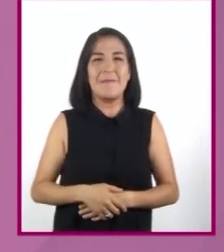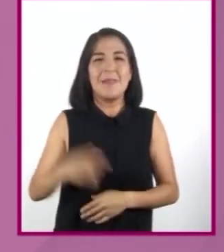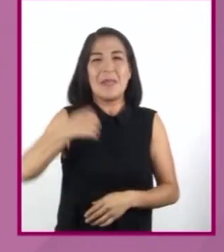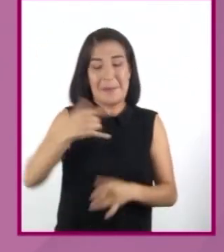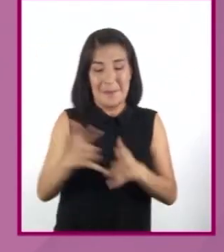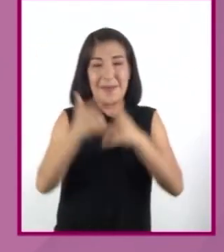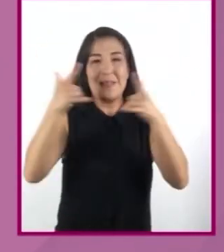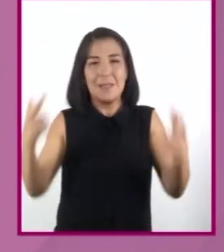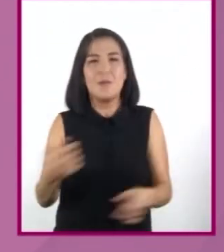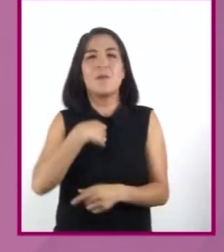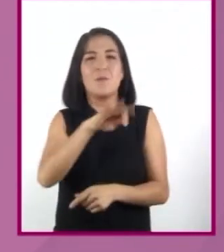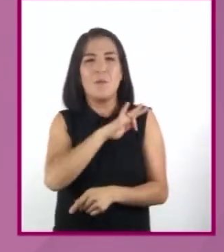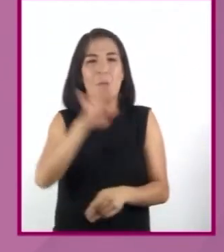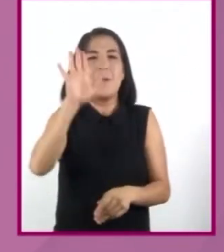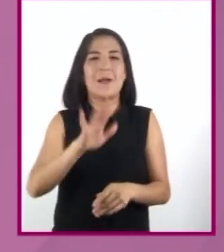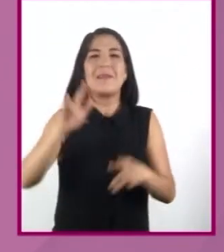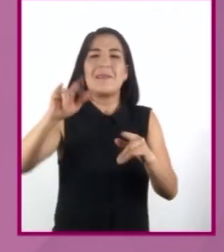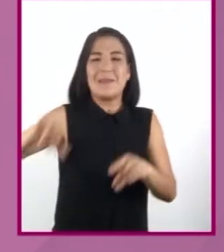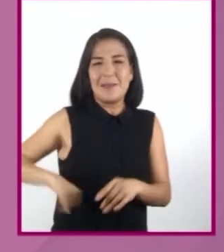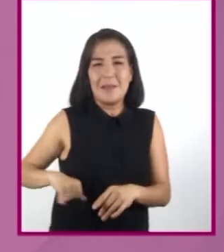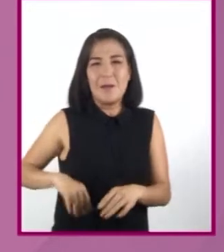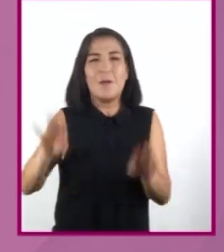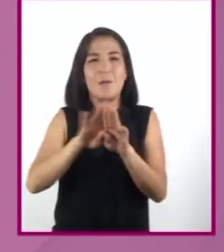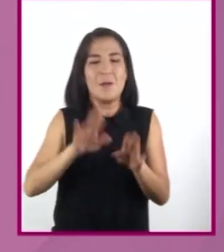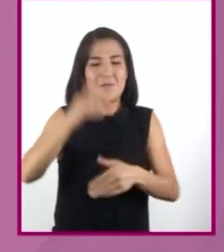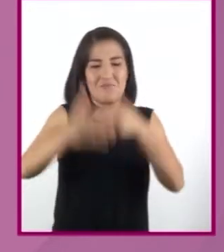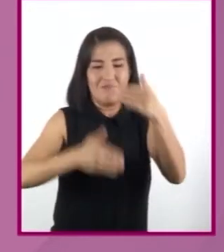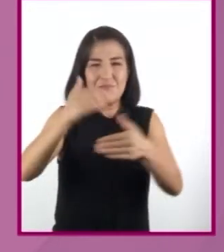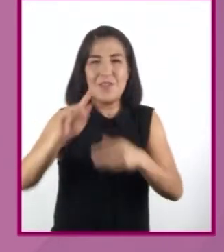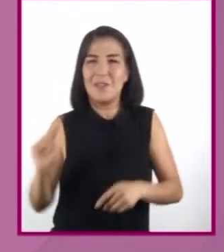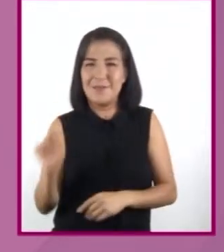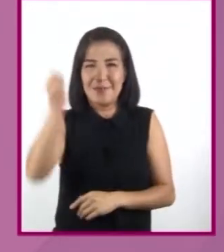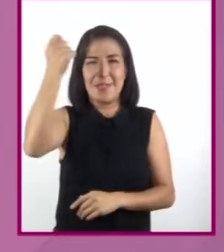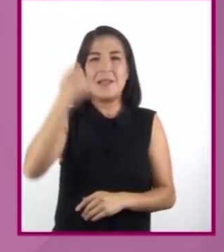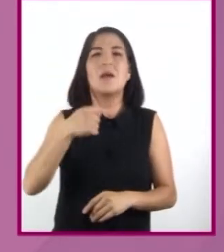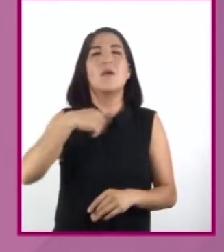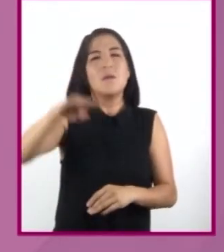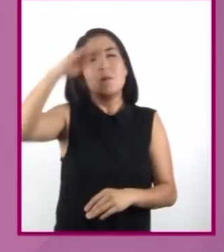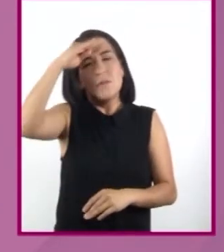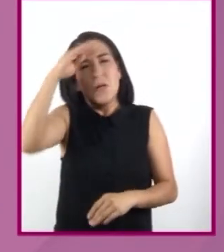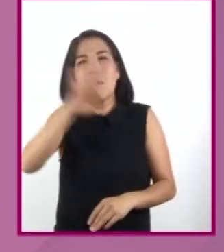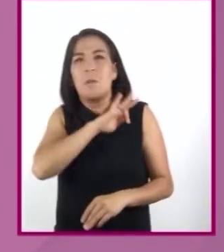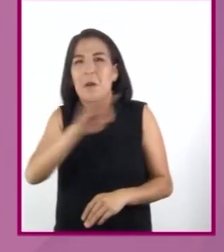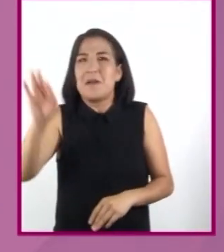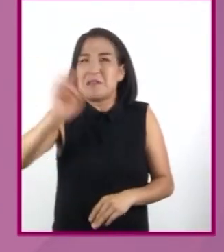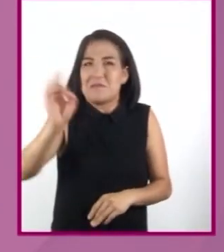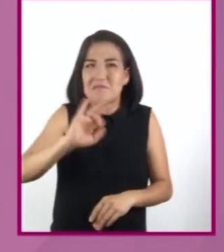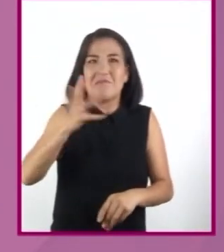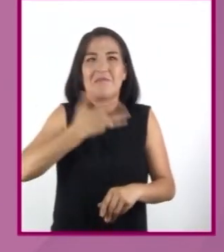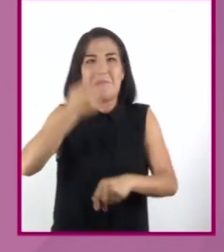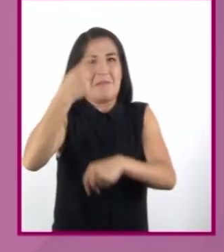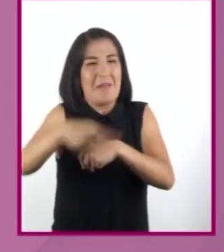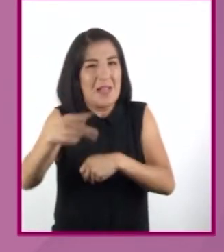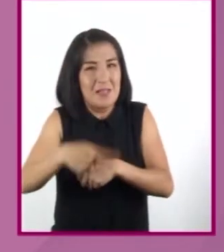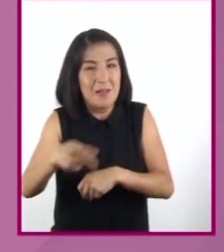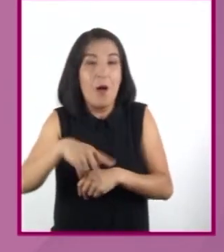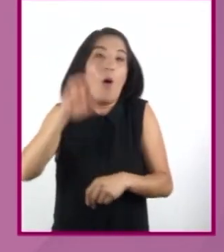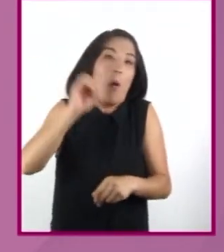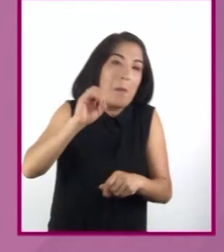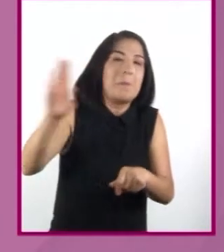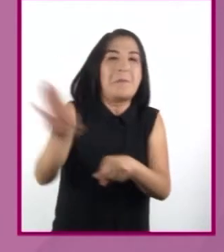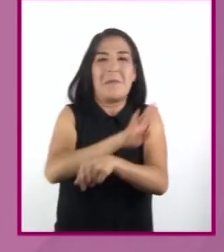demostramos interés por los avances tecnológicos y reflexionamos sobre sus posibles riesgos y